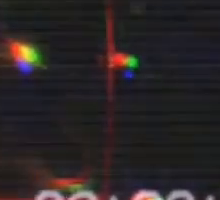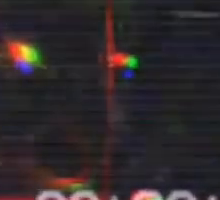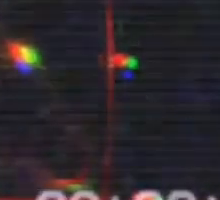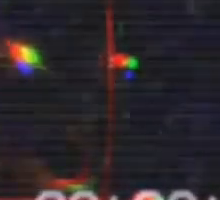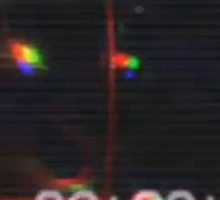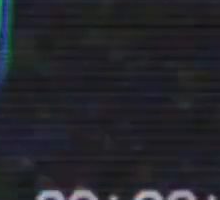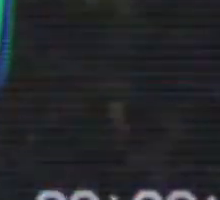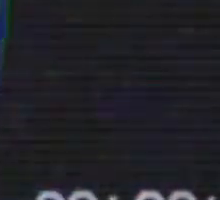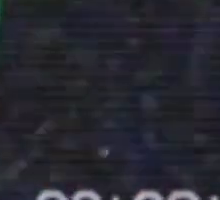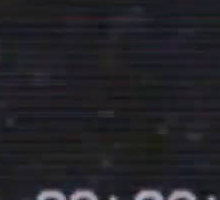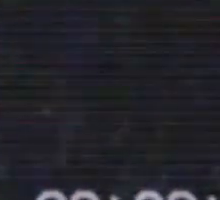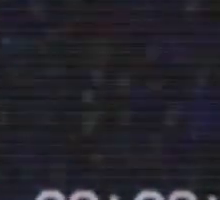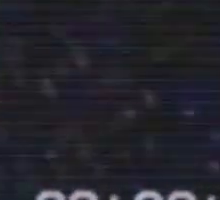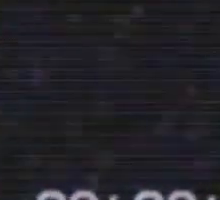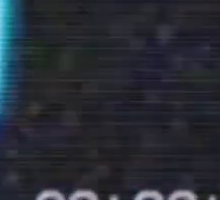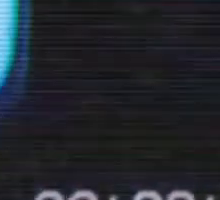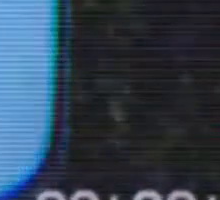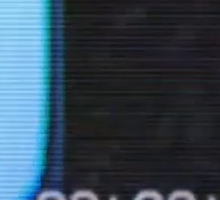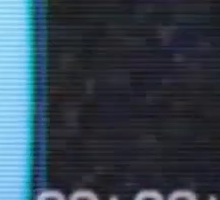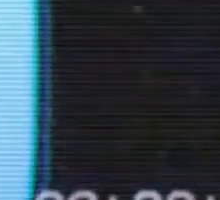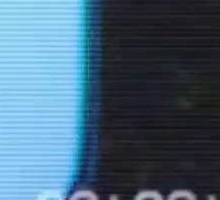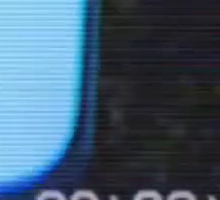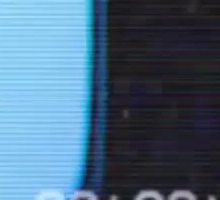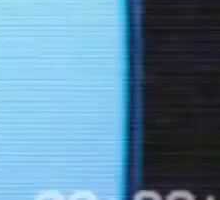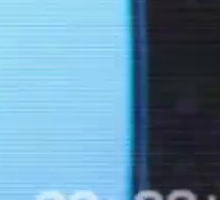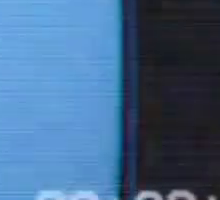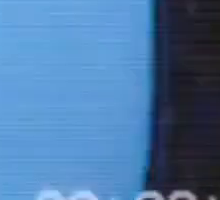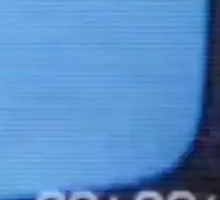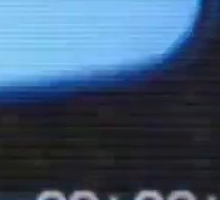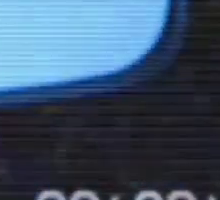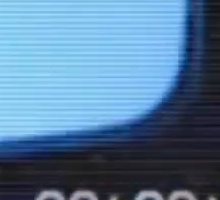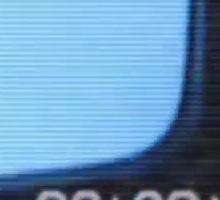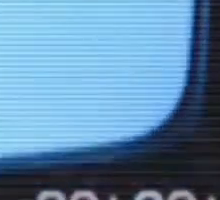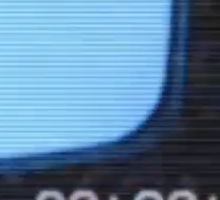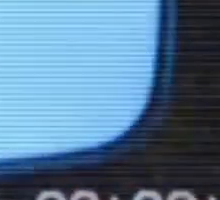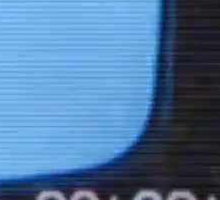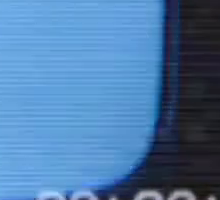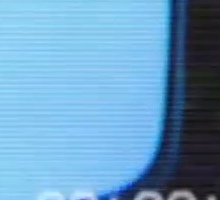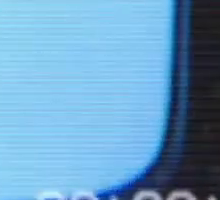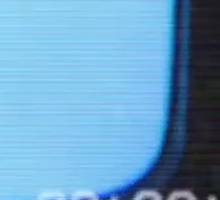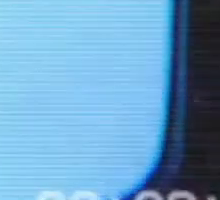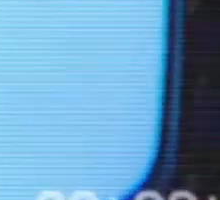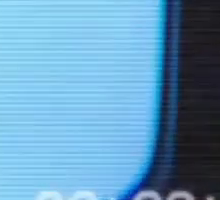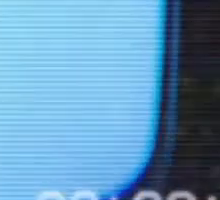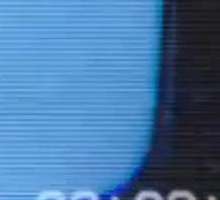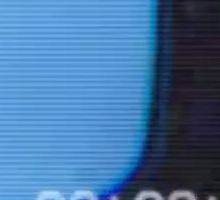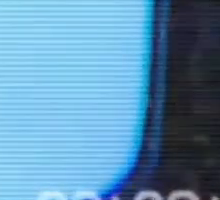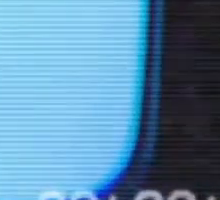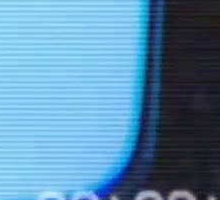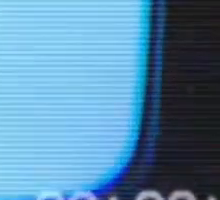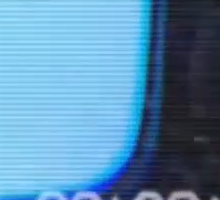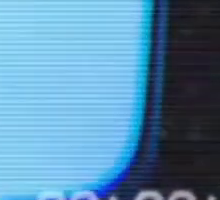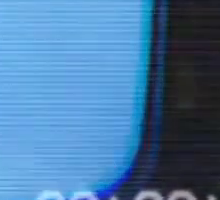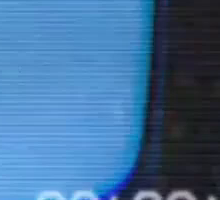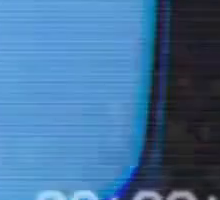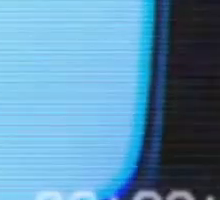notificaciones comparte en tus redes sociales favoritas con tus familiares y amigos recuerda que